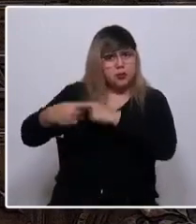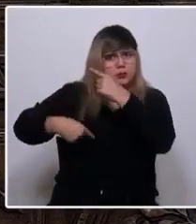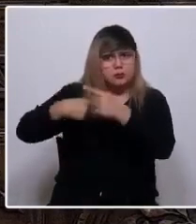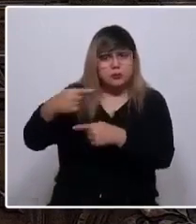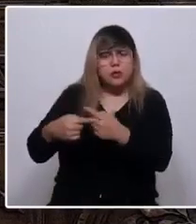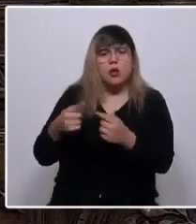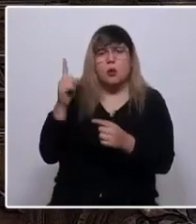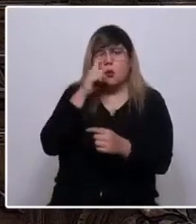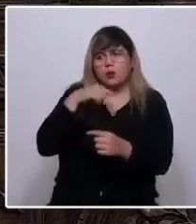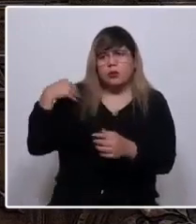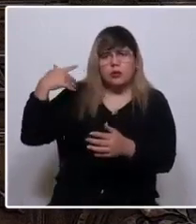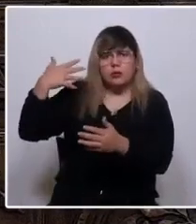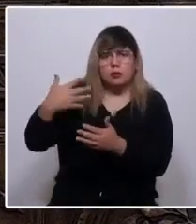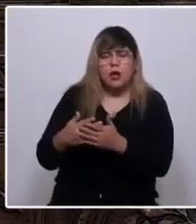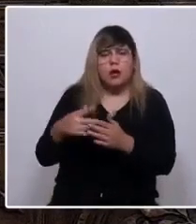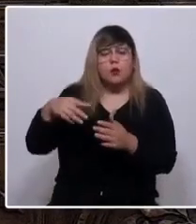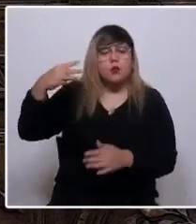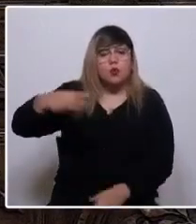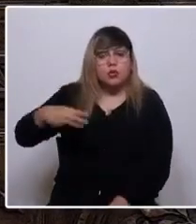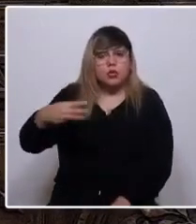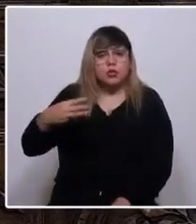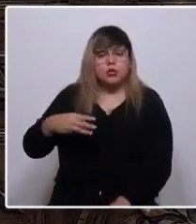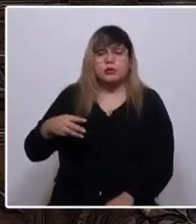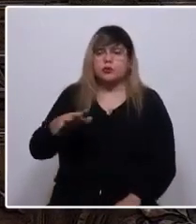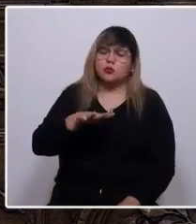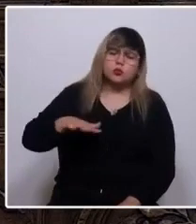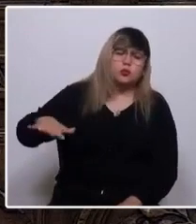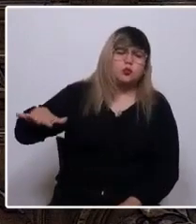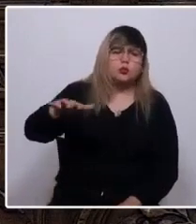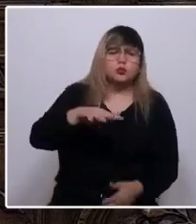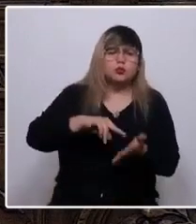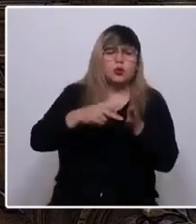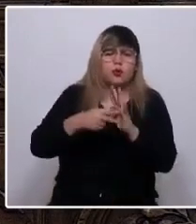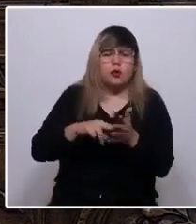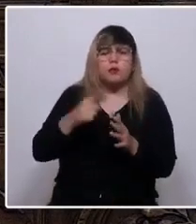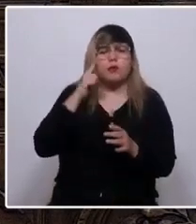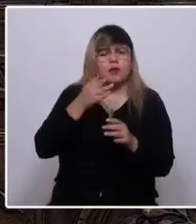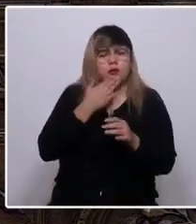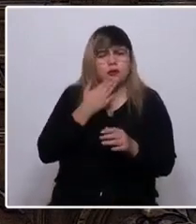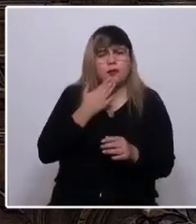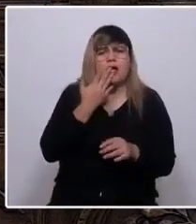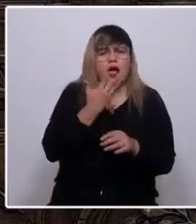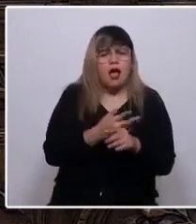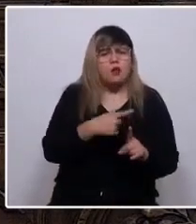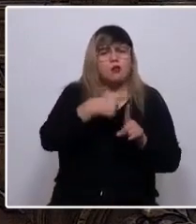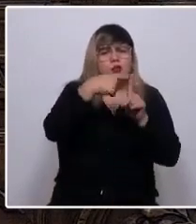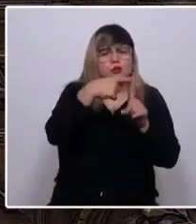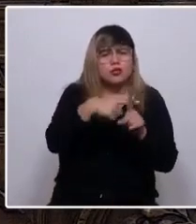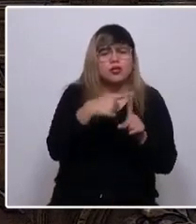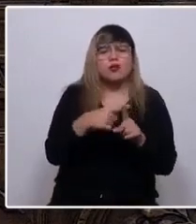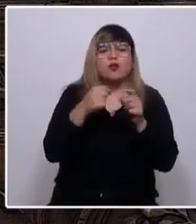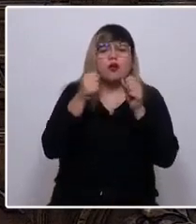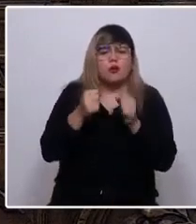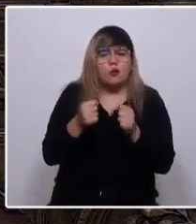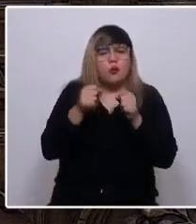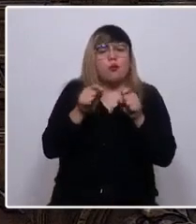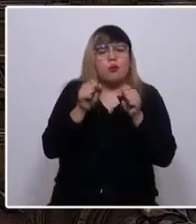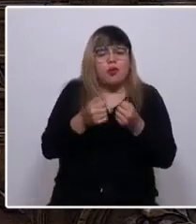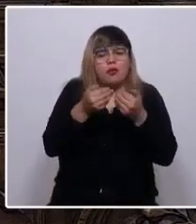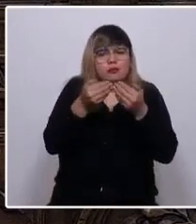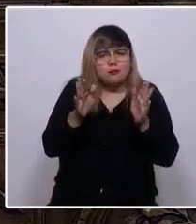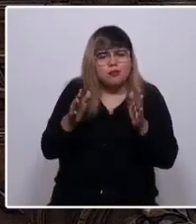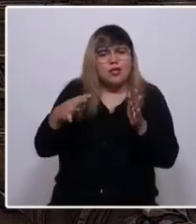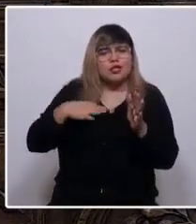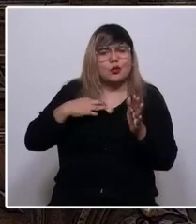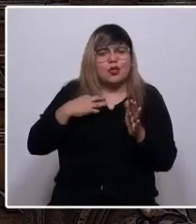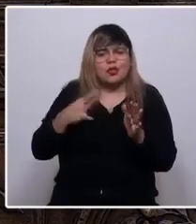últimas décadas, los municipios, con todos sus defectos, pero también con todas sus virtudes, siguen siendo la puerta de entrada de la ciudadanía